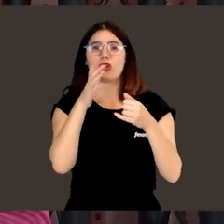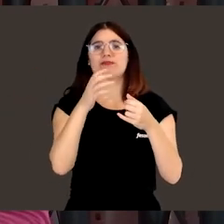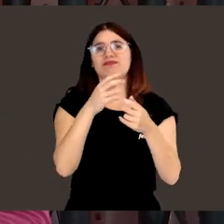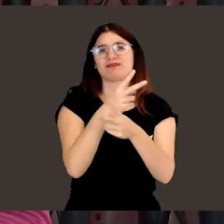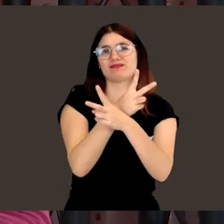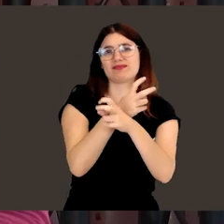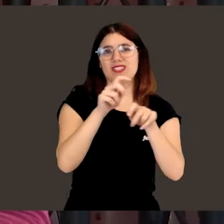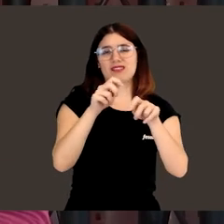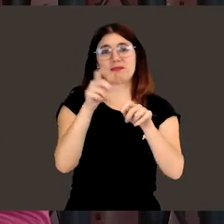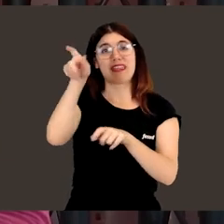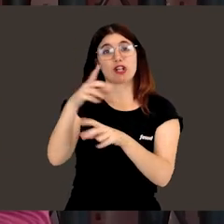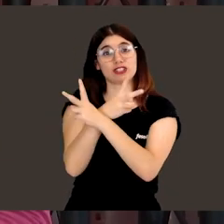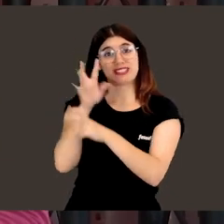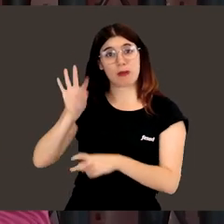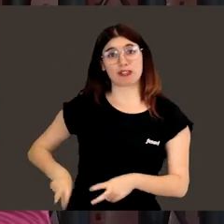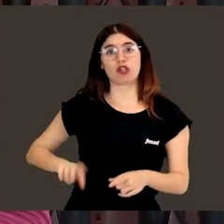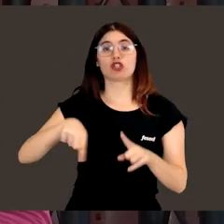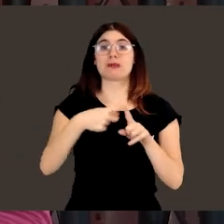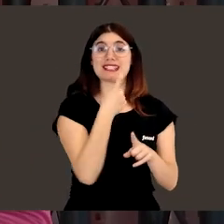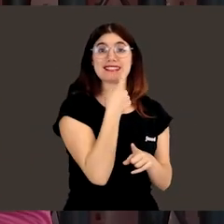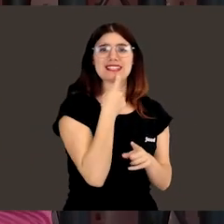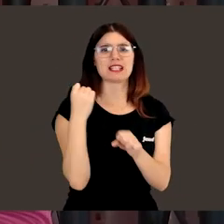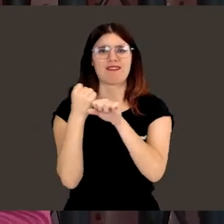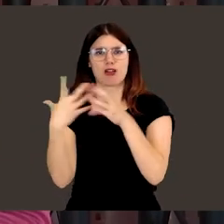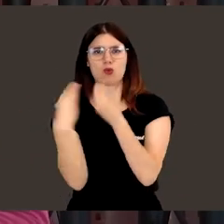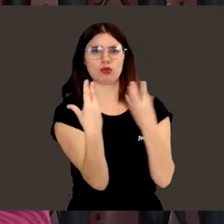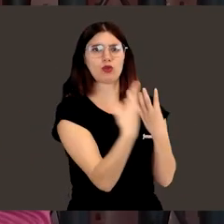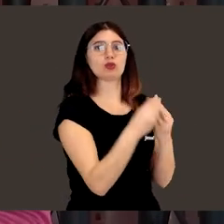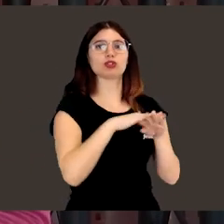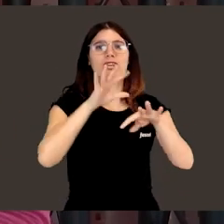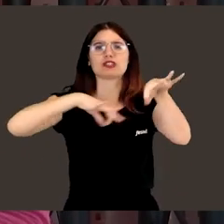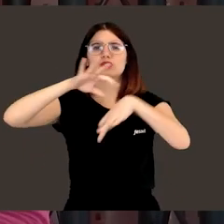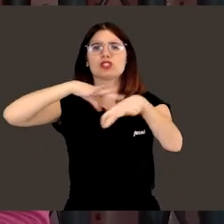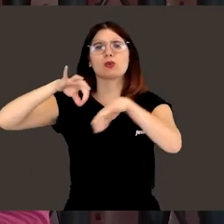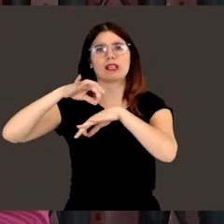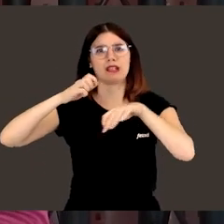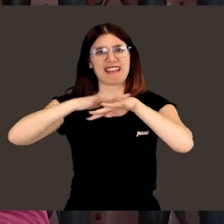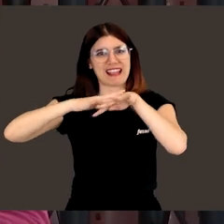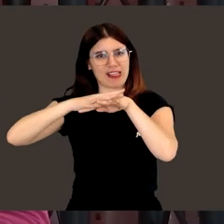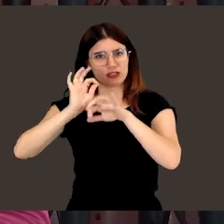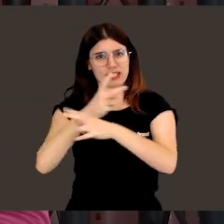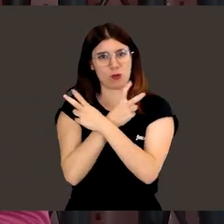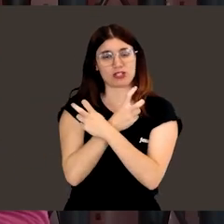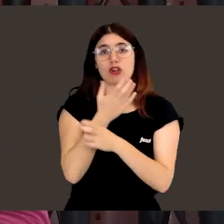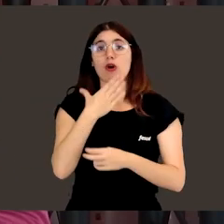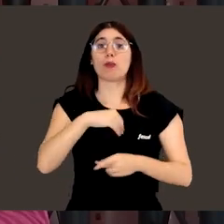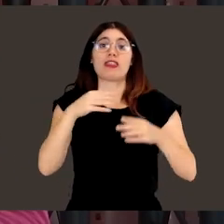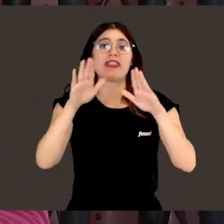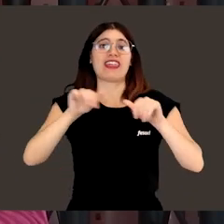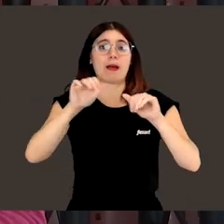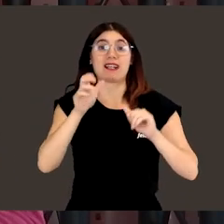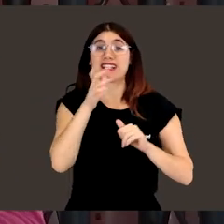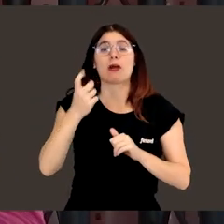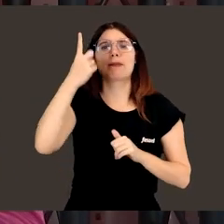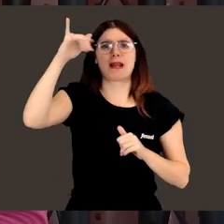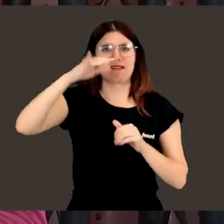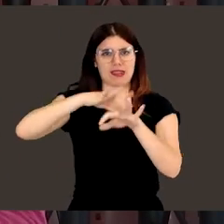mucho con traumas y con dentistas para hacer sustitución de esos tejidos del hueso, que los